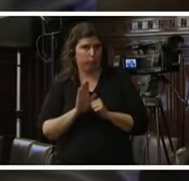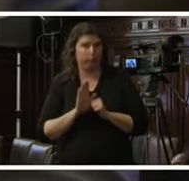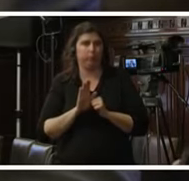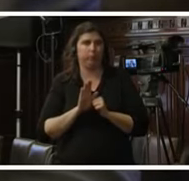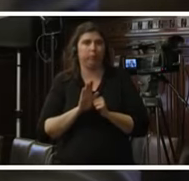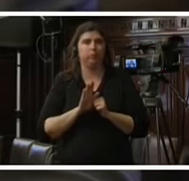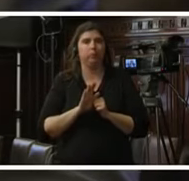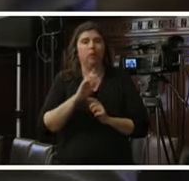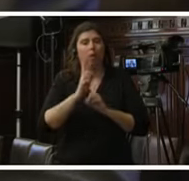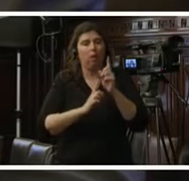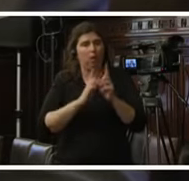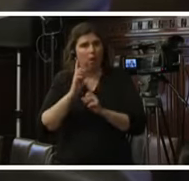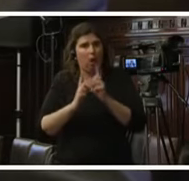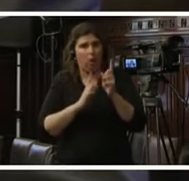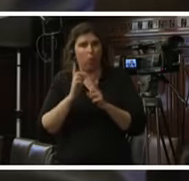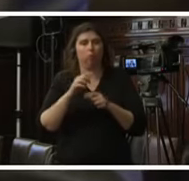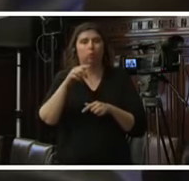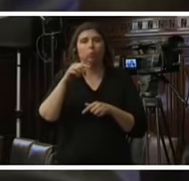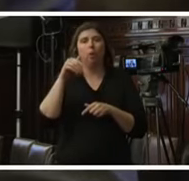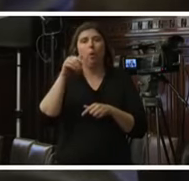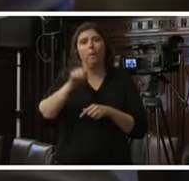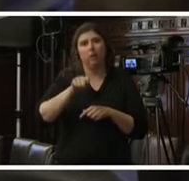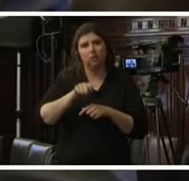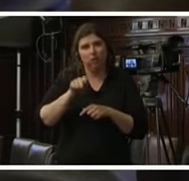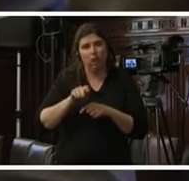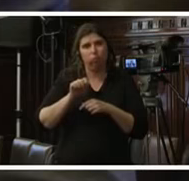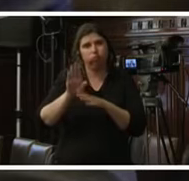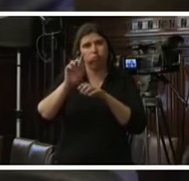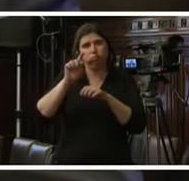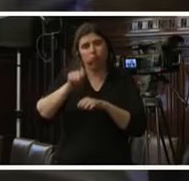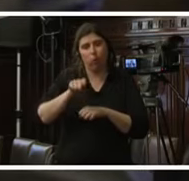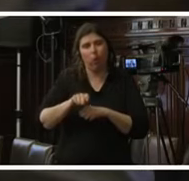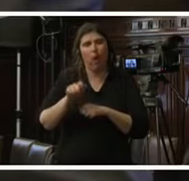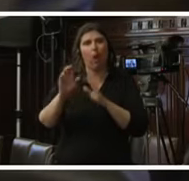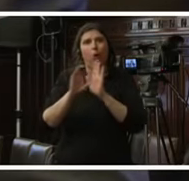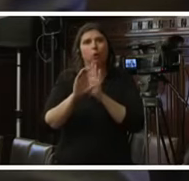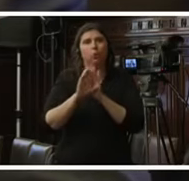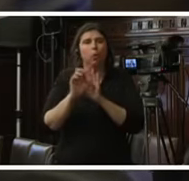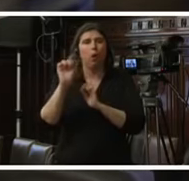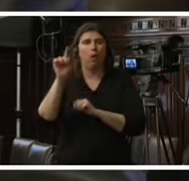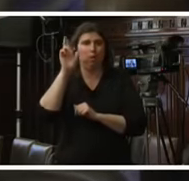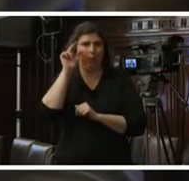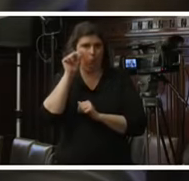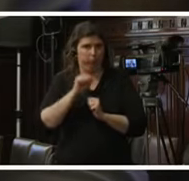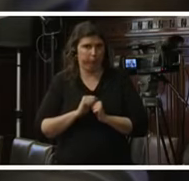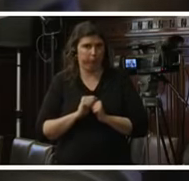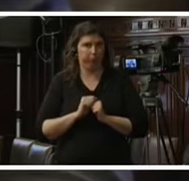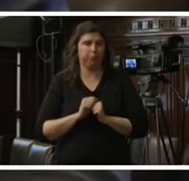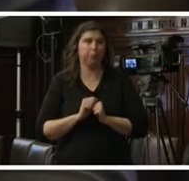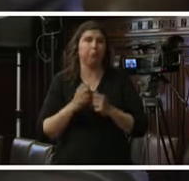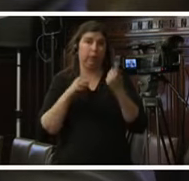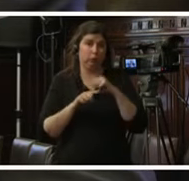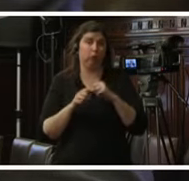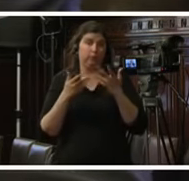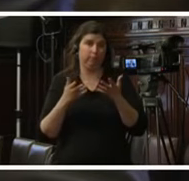magistradas y magistrados del propio tribunal constitucional del perú y es en ese